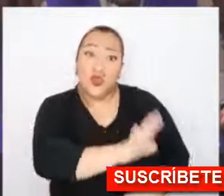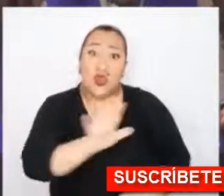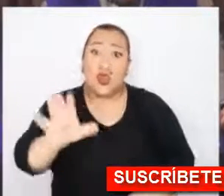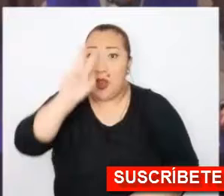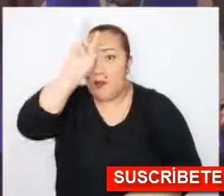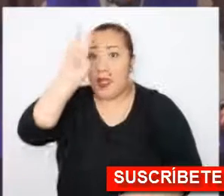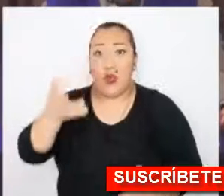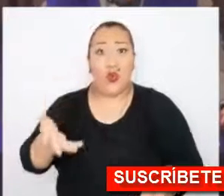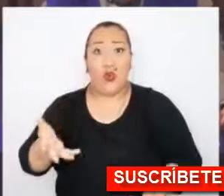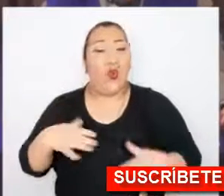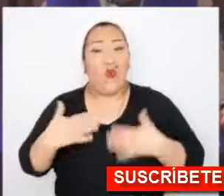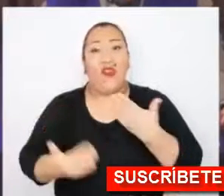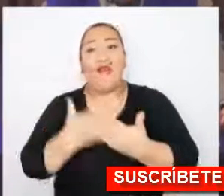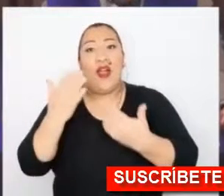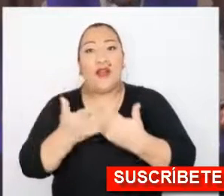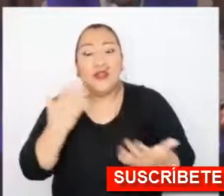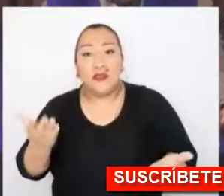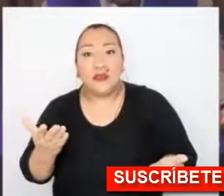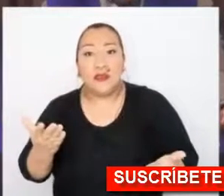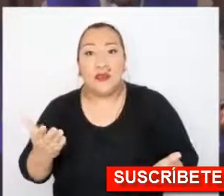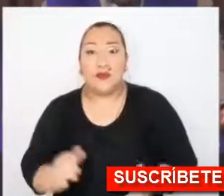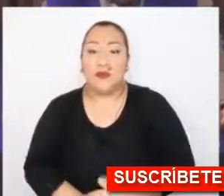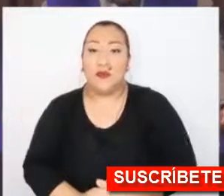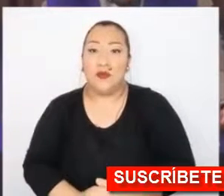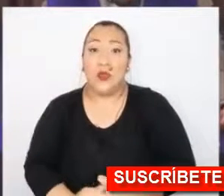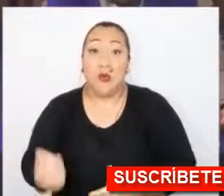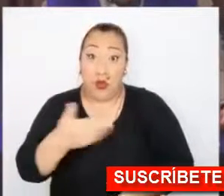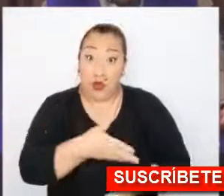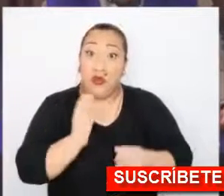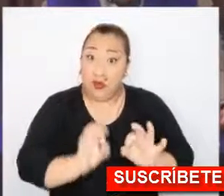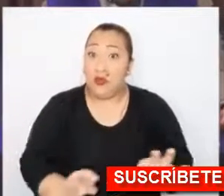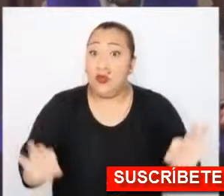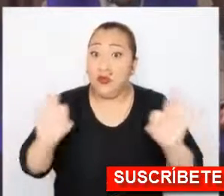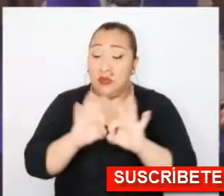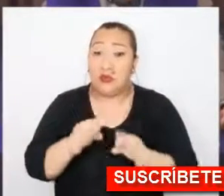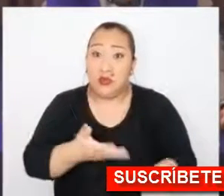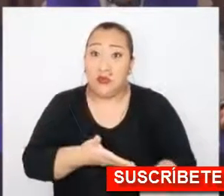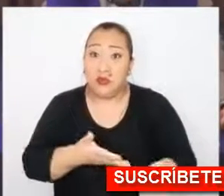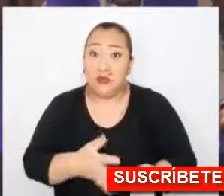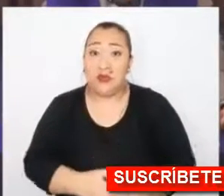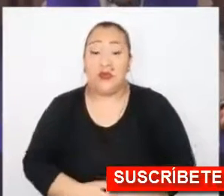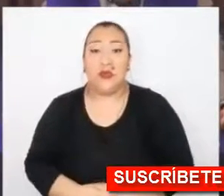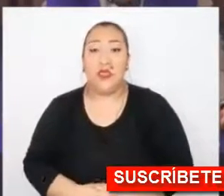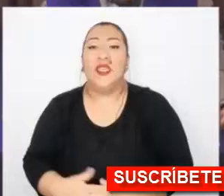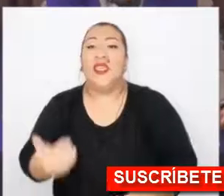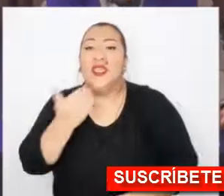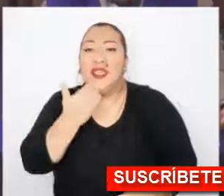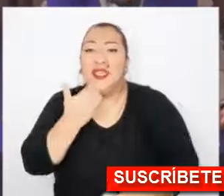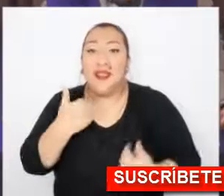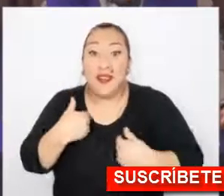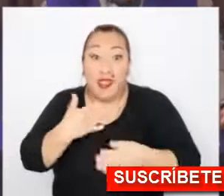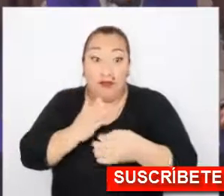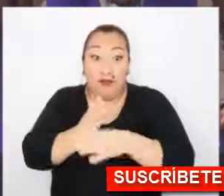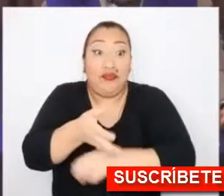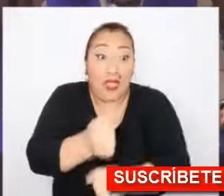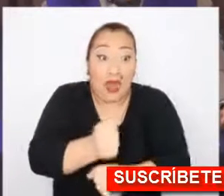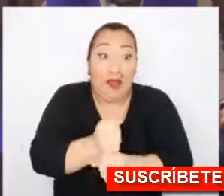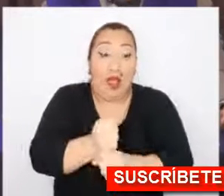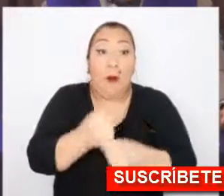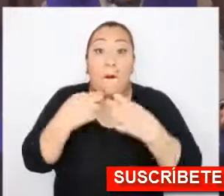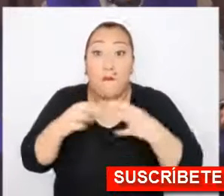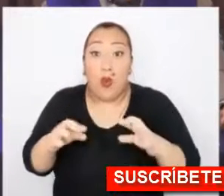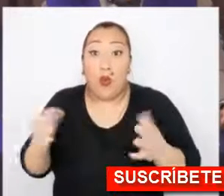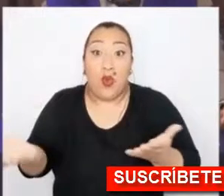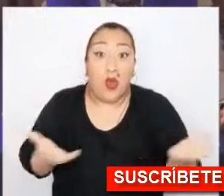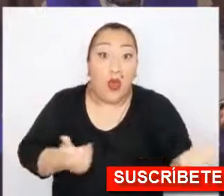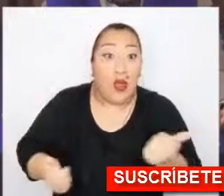institucionalidad del país. Y por eso es fundamental que quienes acceden a la función